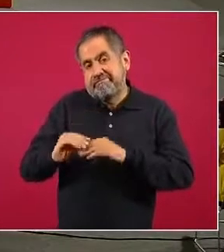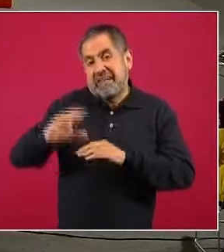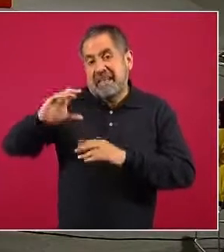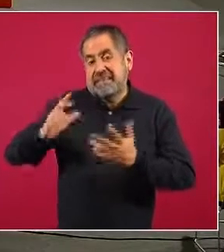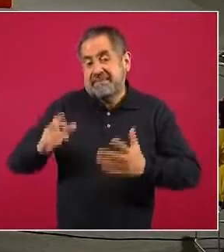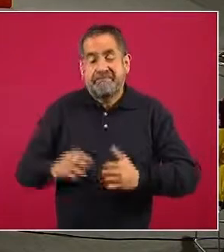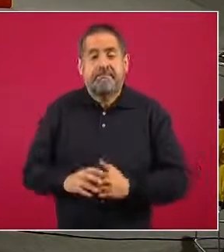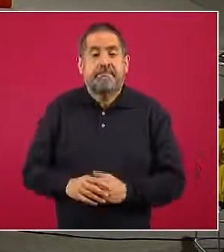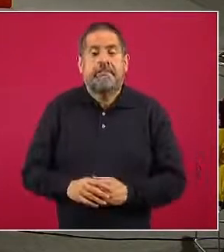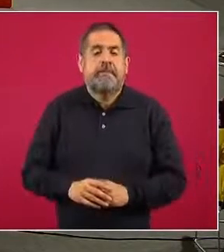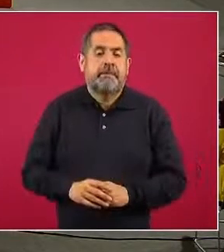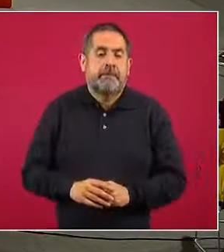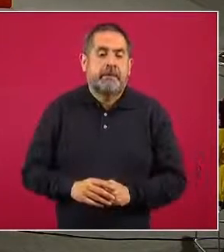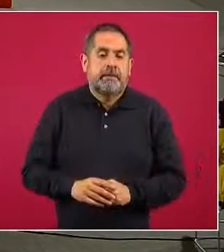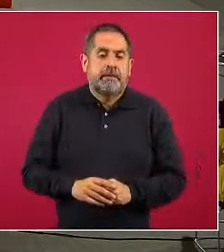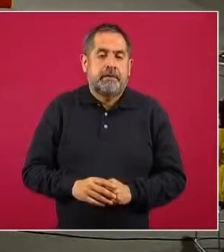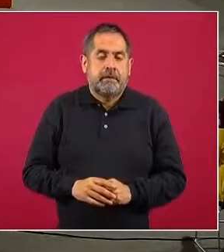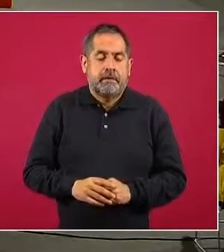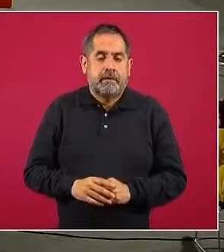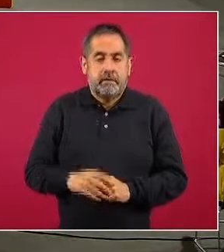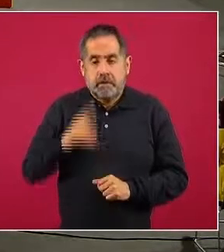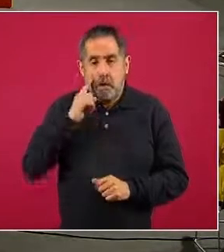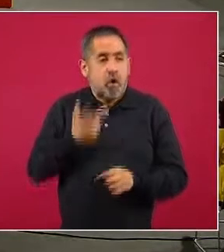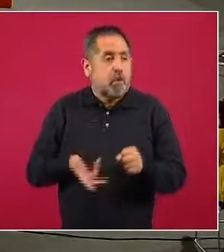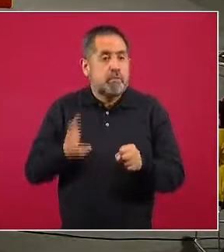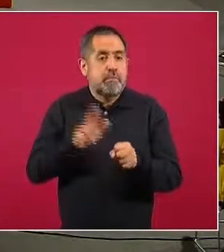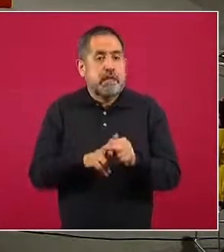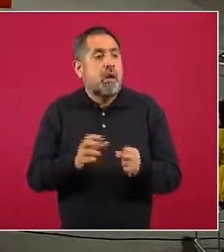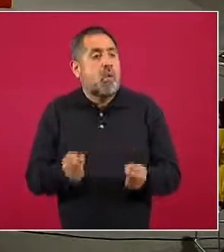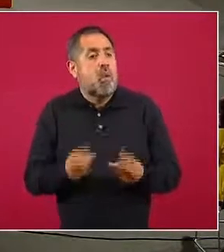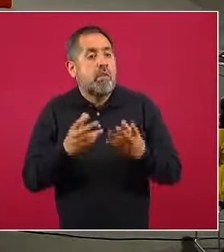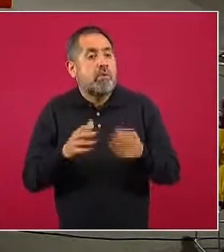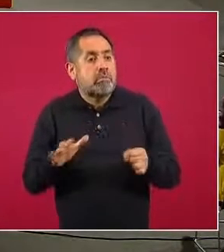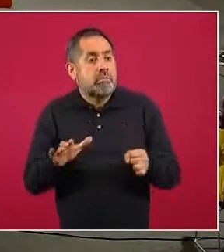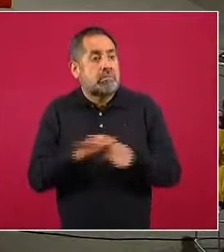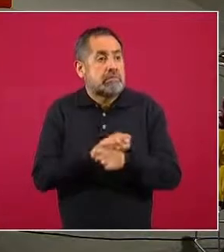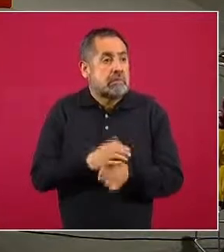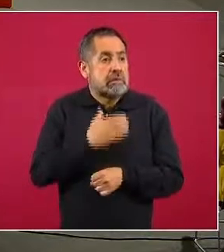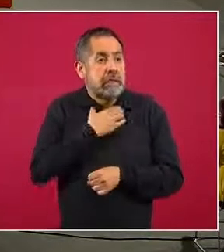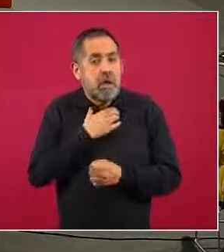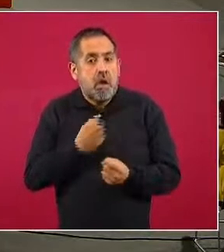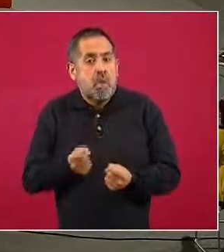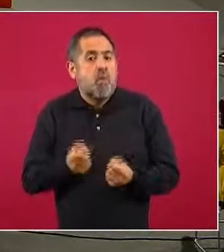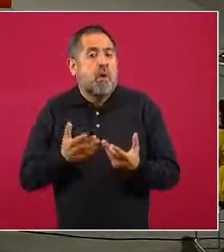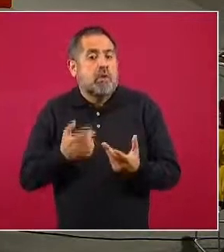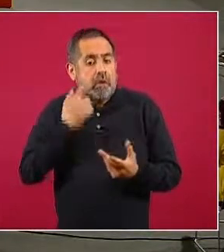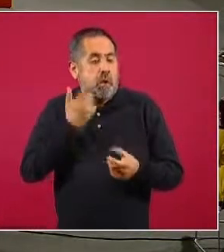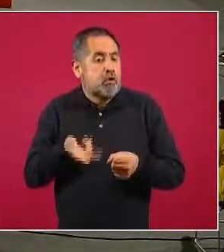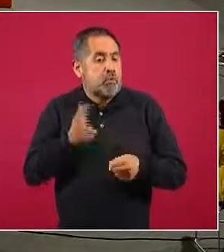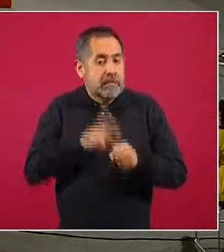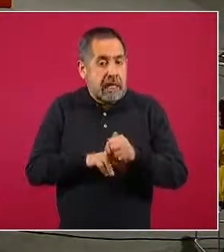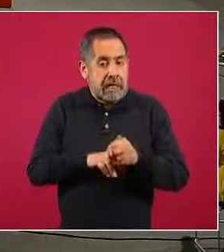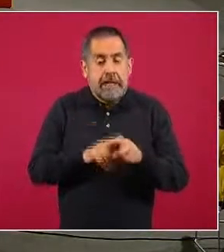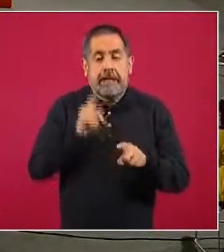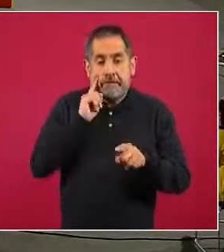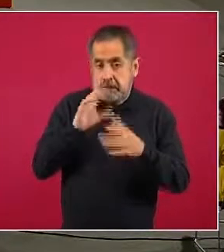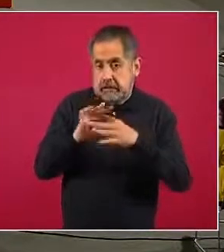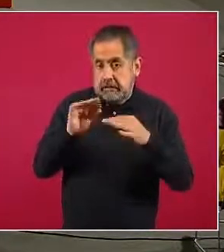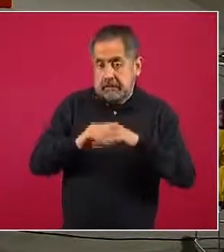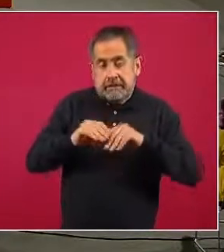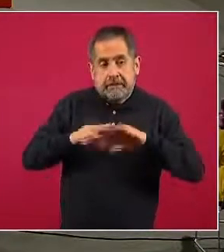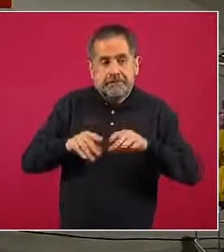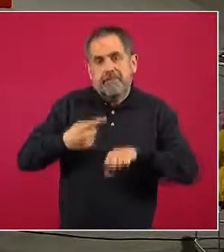diapositiva, vamos a ver la ocupación hospitalaria, es otro indicador que ha estado caminando de la mano del